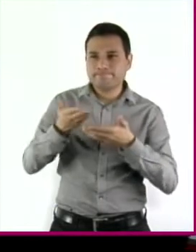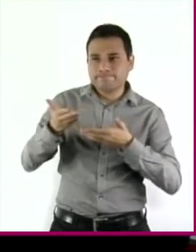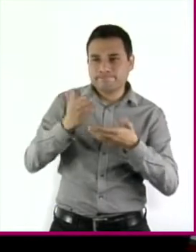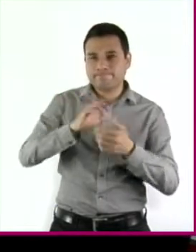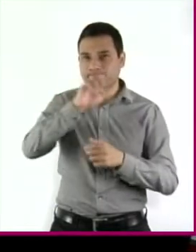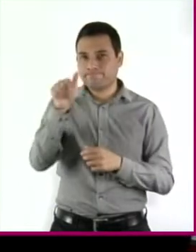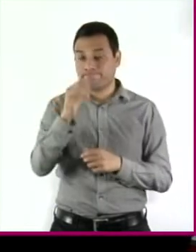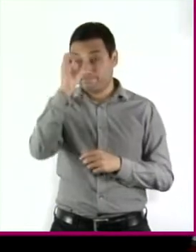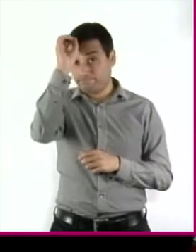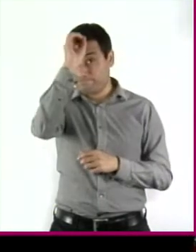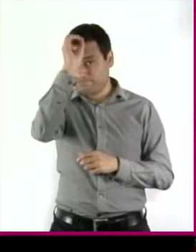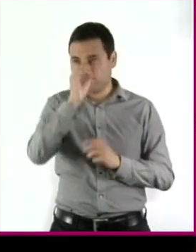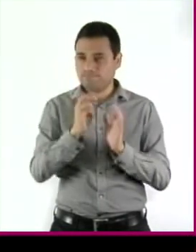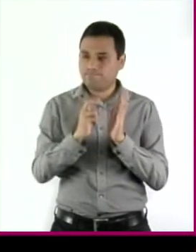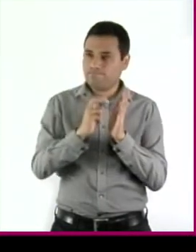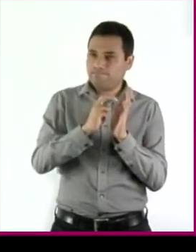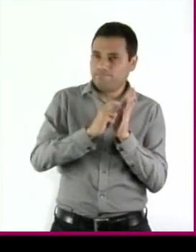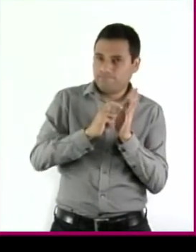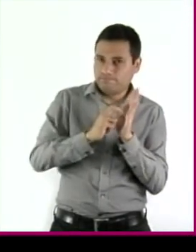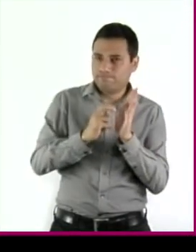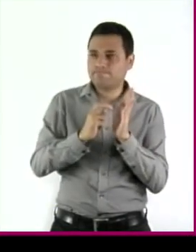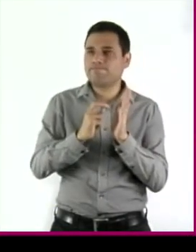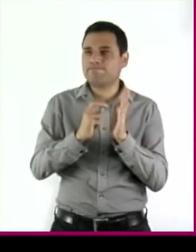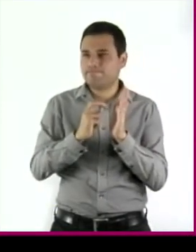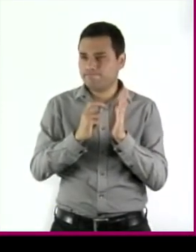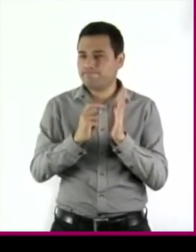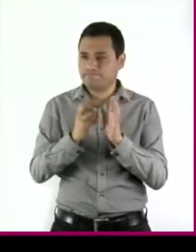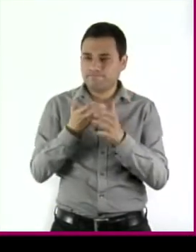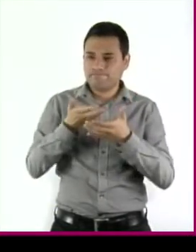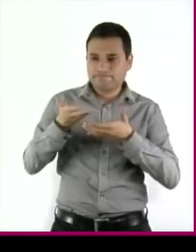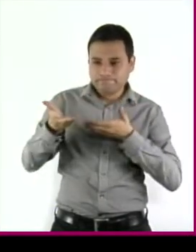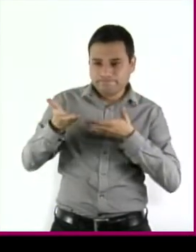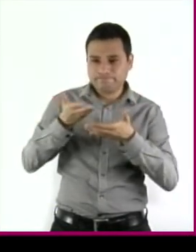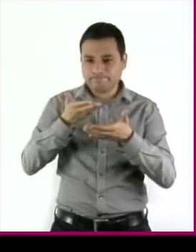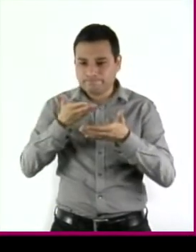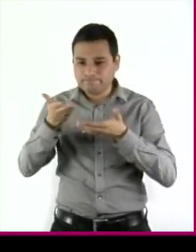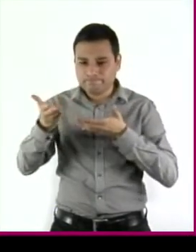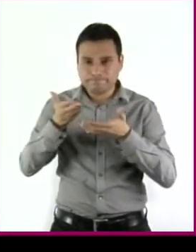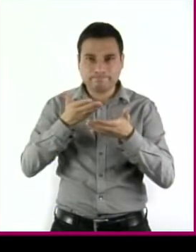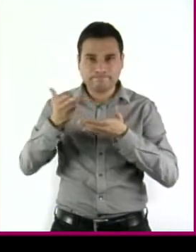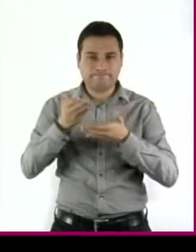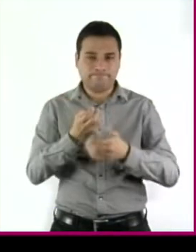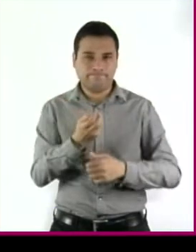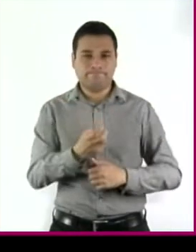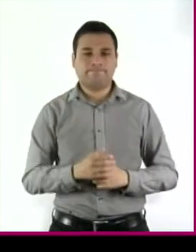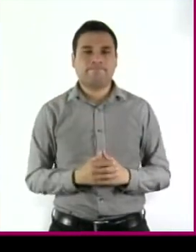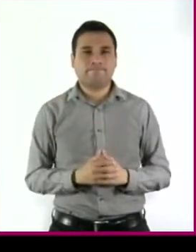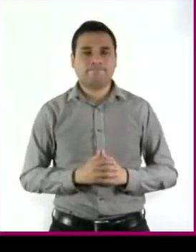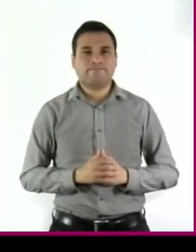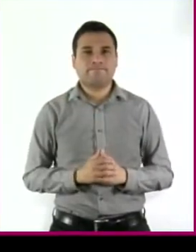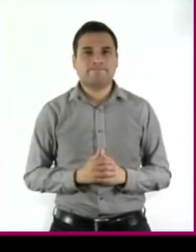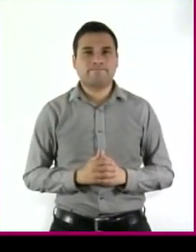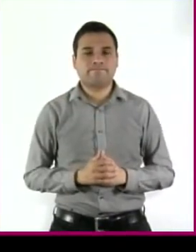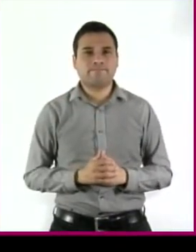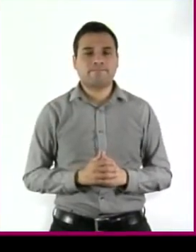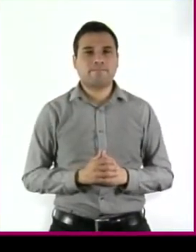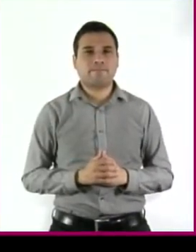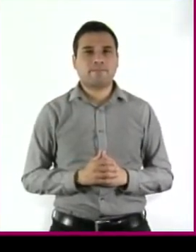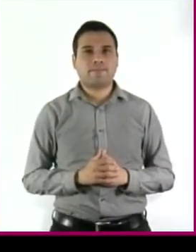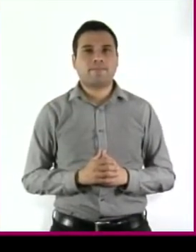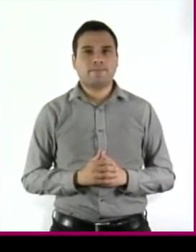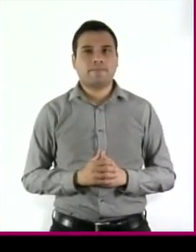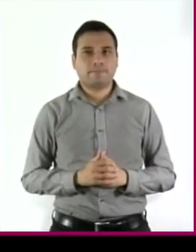que abordan y emiten un juicio en el que expresan su posición. ¿No está bien